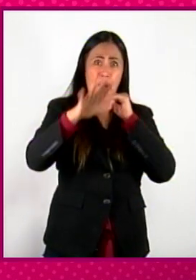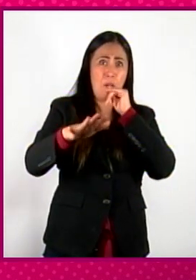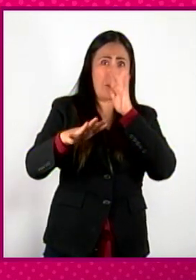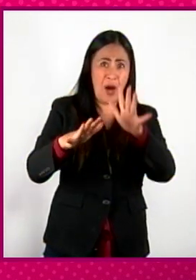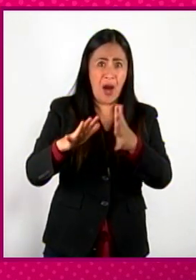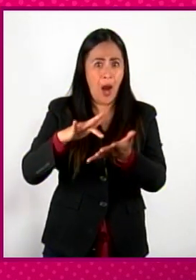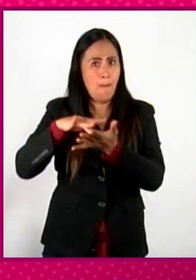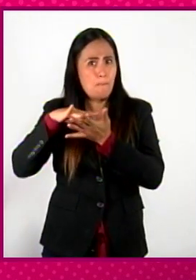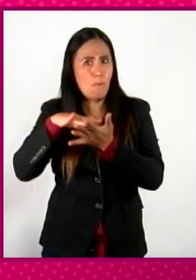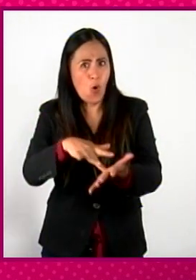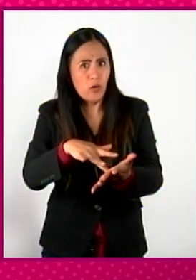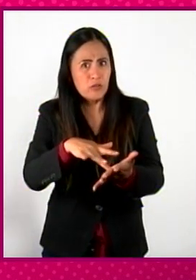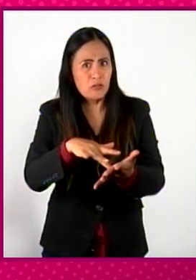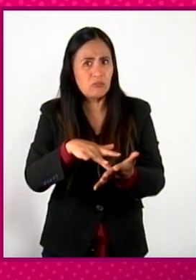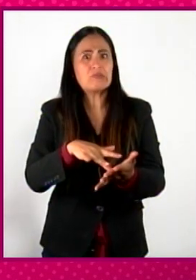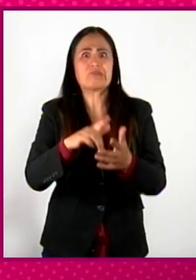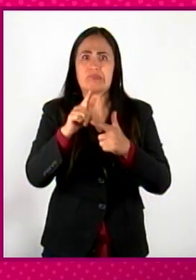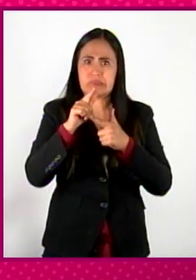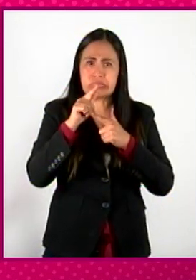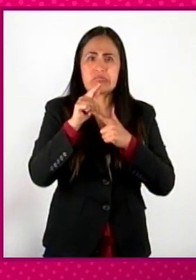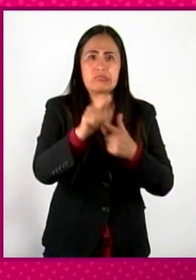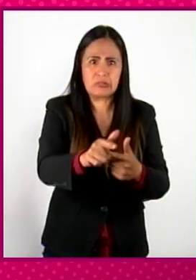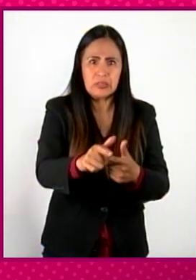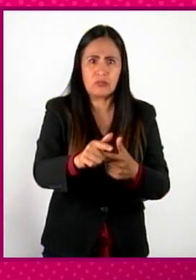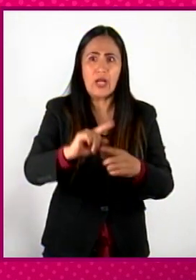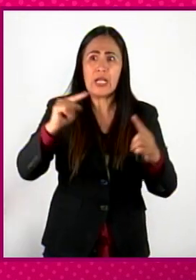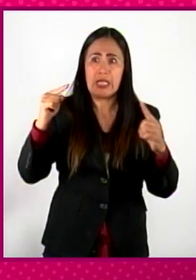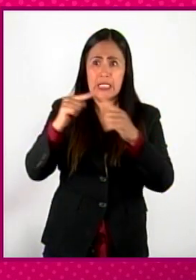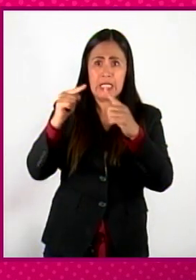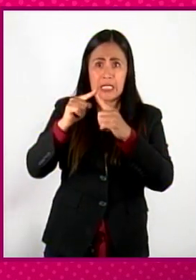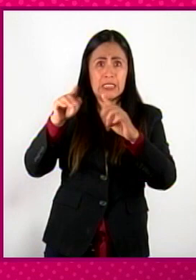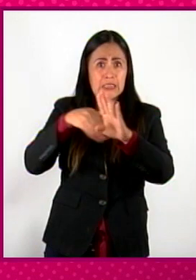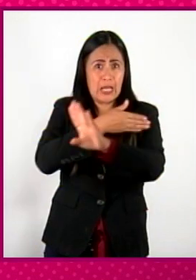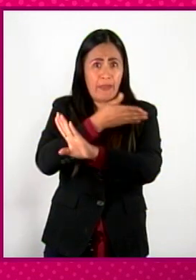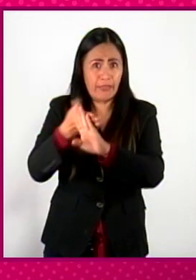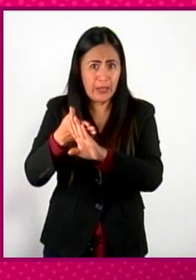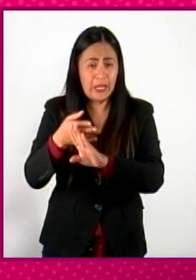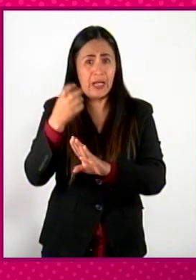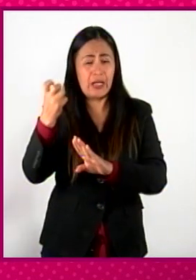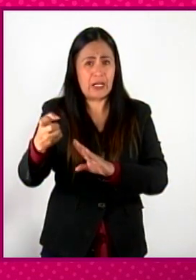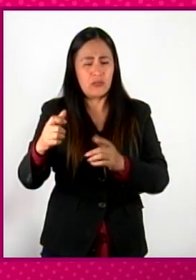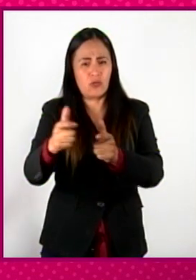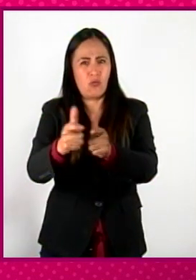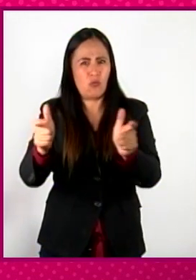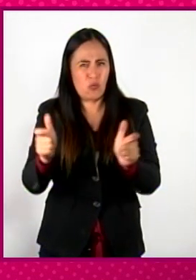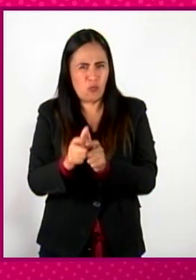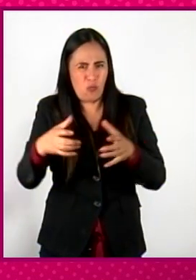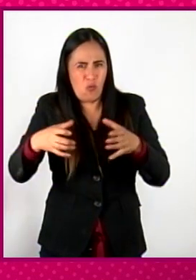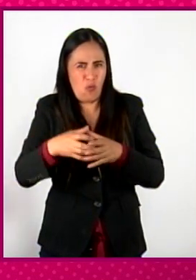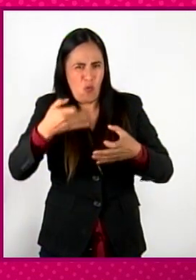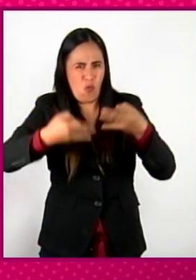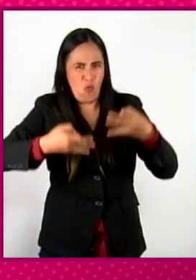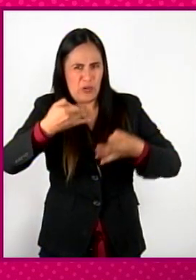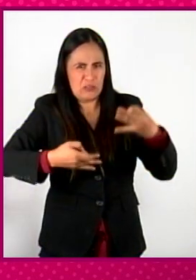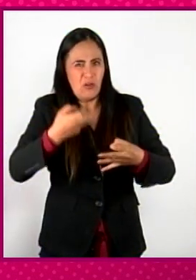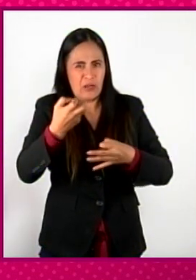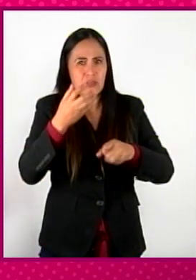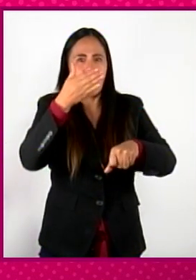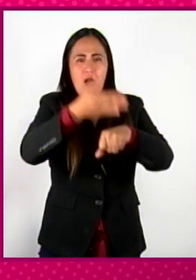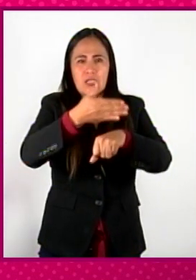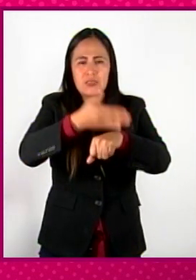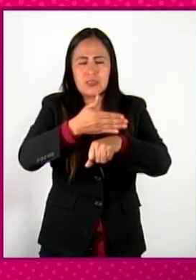partícipe de una transgresión a la iglesia que era castigada por el santo oficio de la Inquisición, de tal suerte que aquí tenemos un ejemplo de